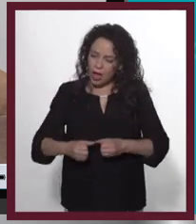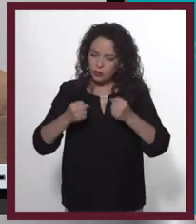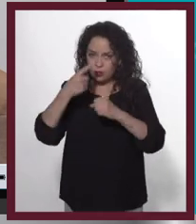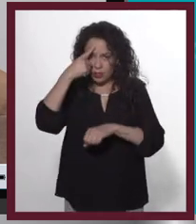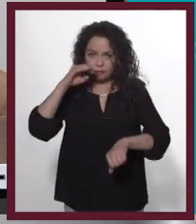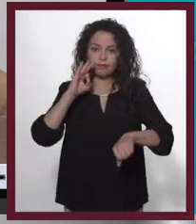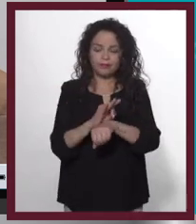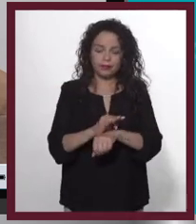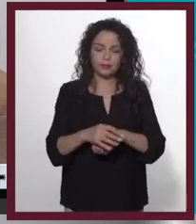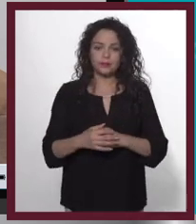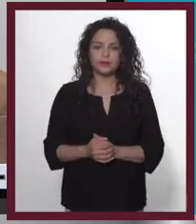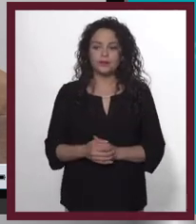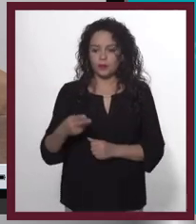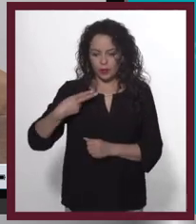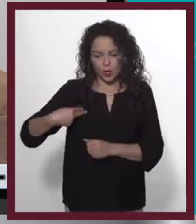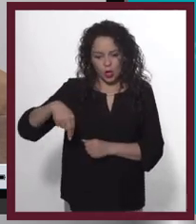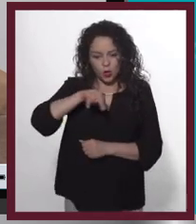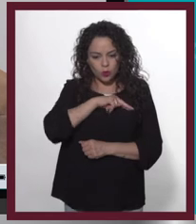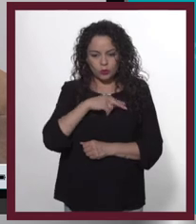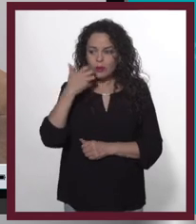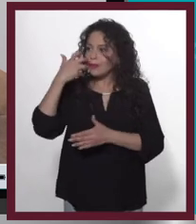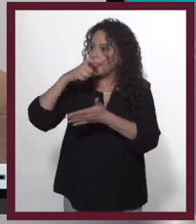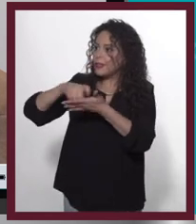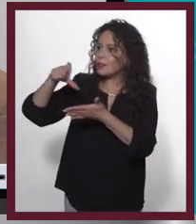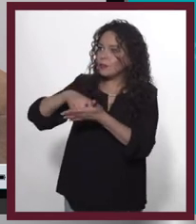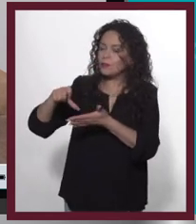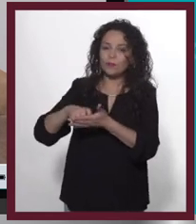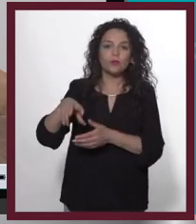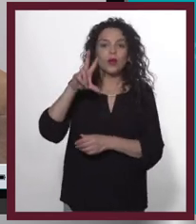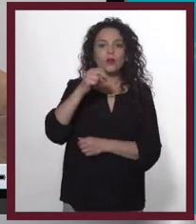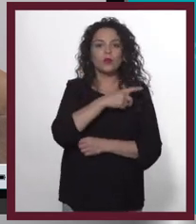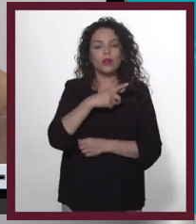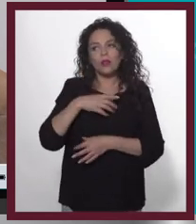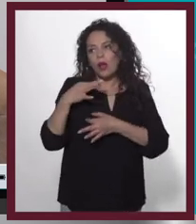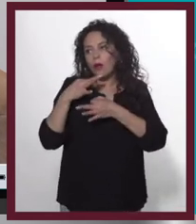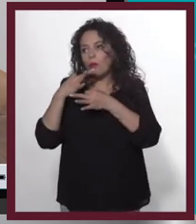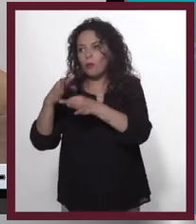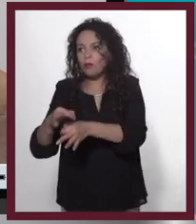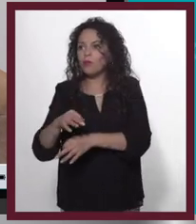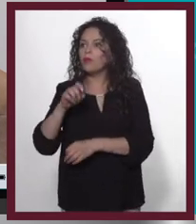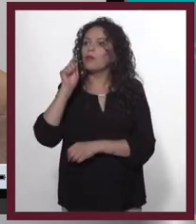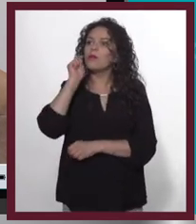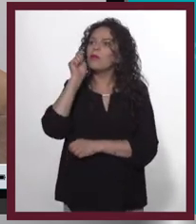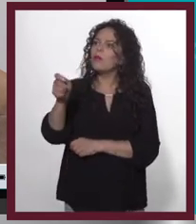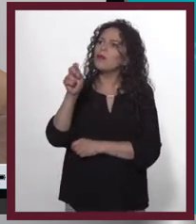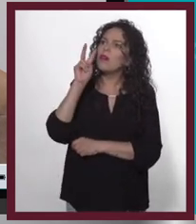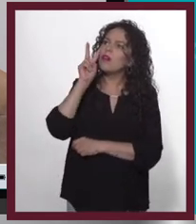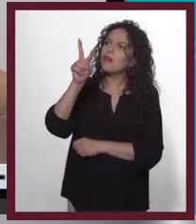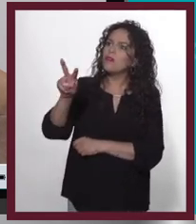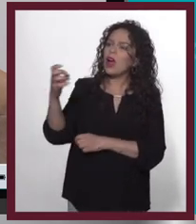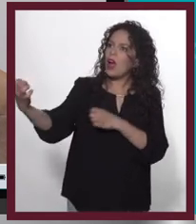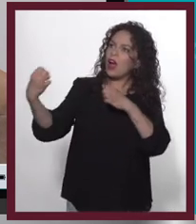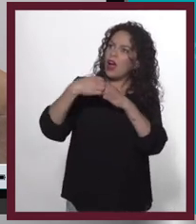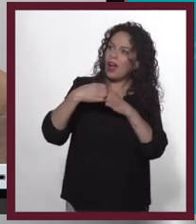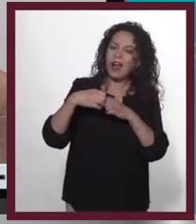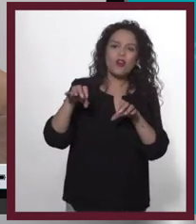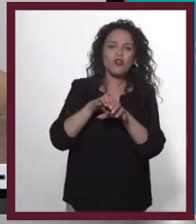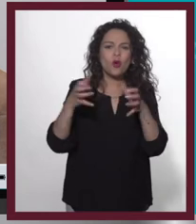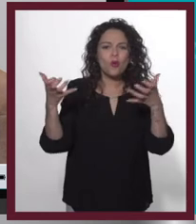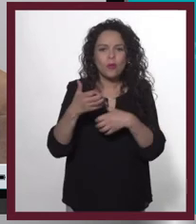¿Qué deberíamos hacer como consumidores para no irnos con la finta de una publicidad engañosa? Una de las primeras